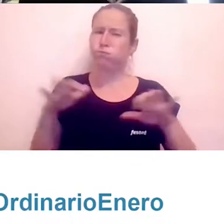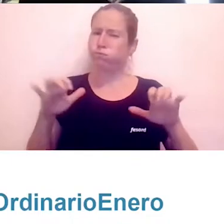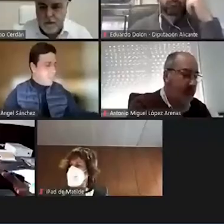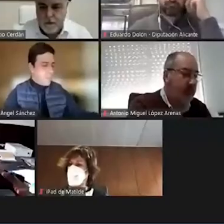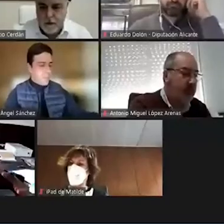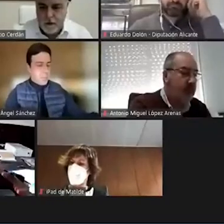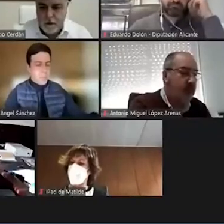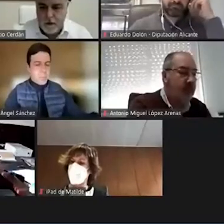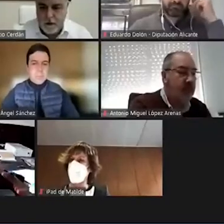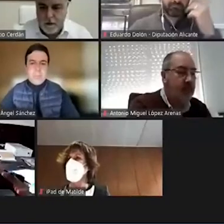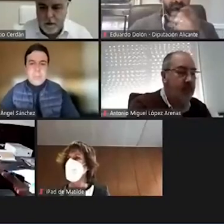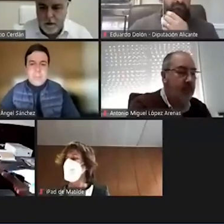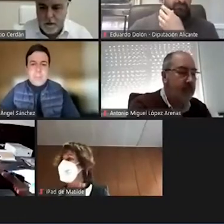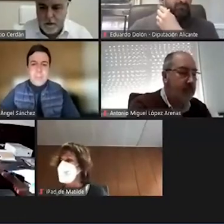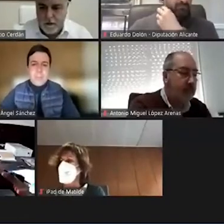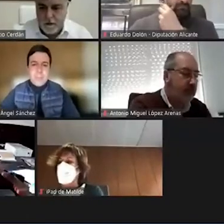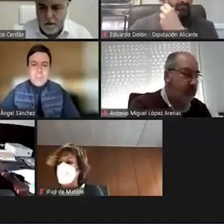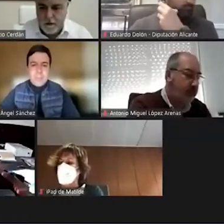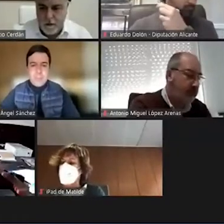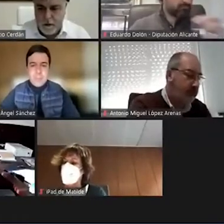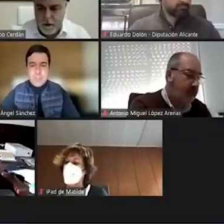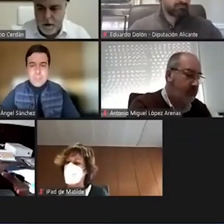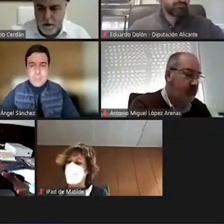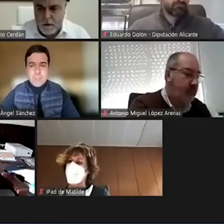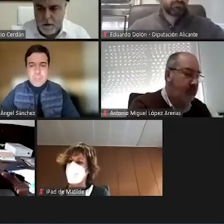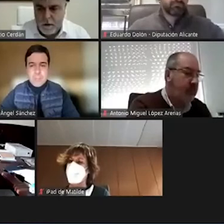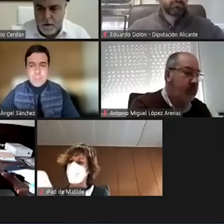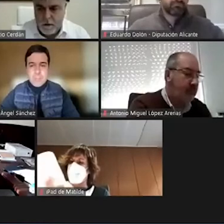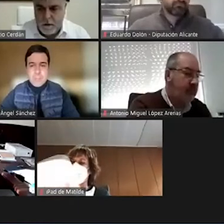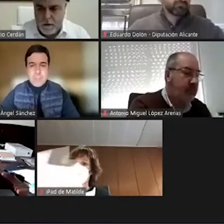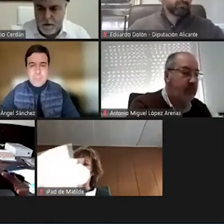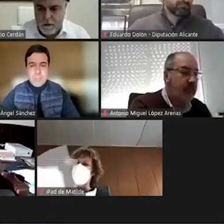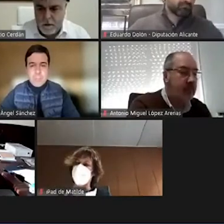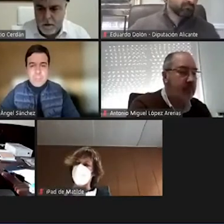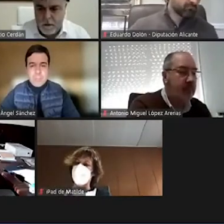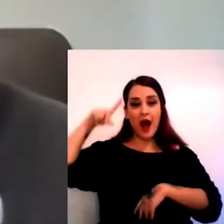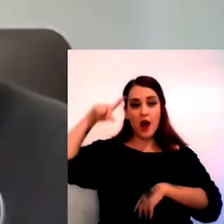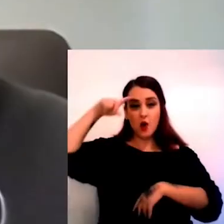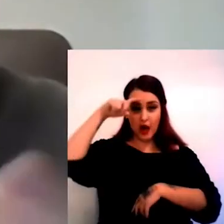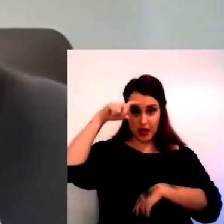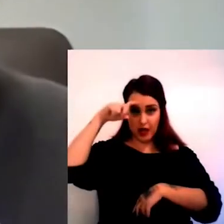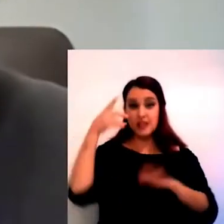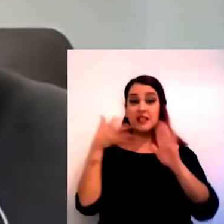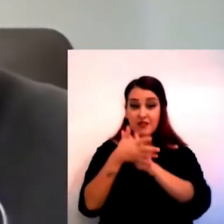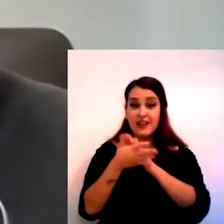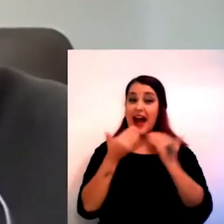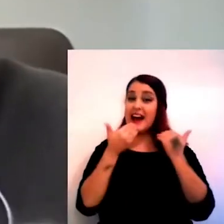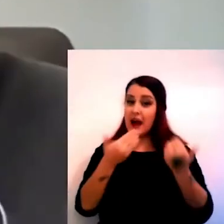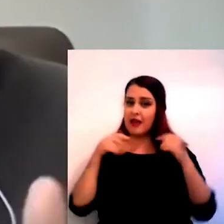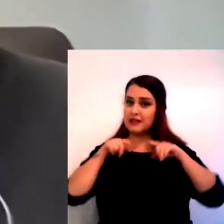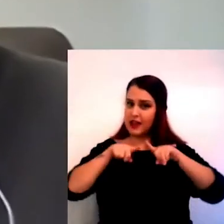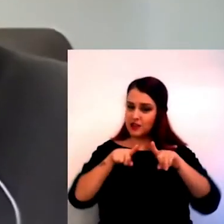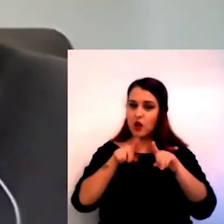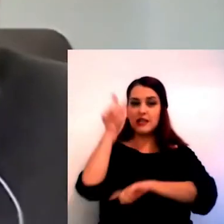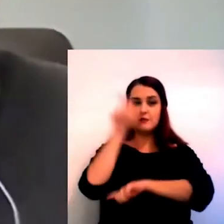La Diputación Provincial de Alicante ha reclamado al presidente del Gobierno, Pedro Sánchez, a través de una moción presentada por el Grupo Popular, que